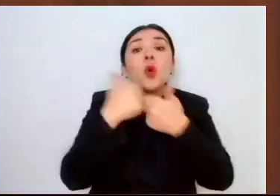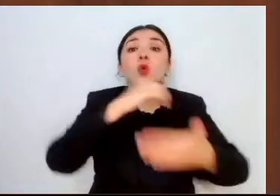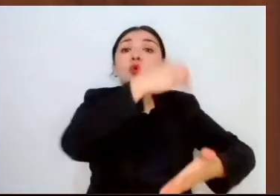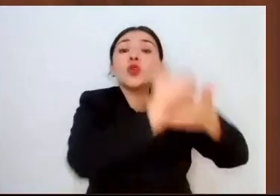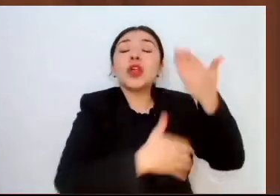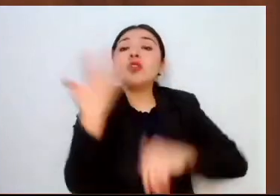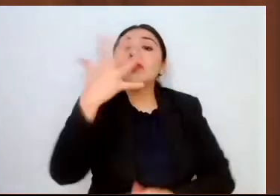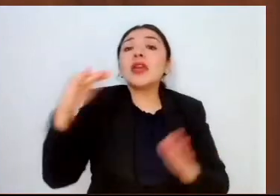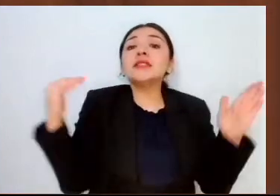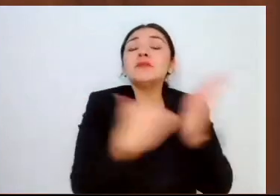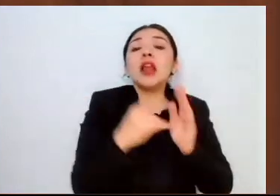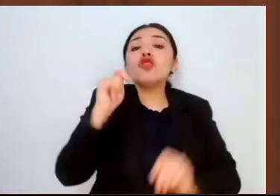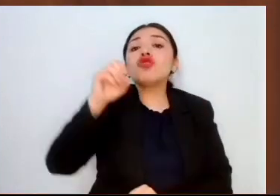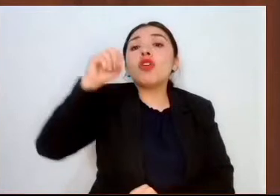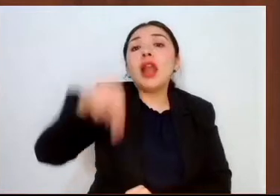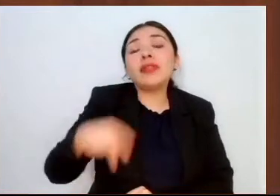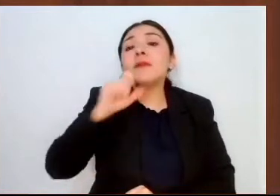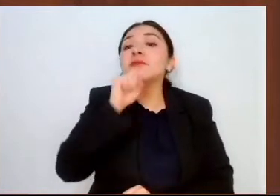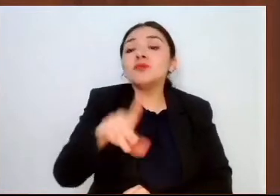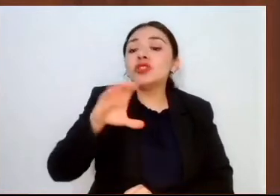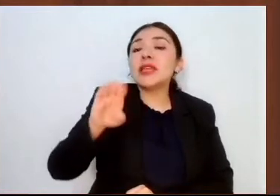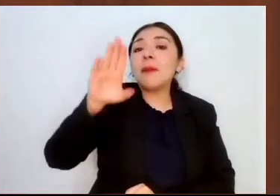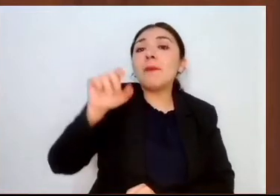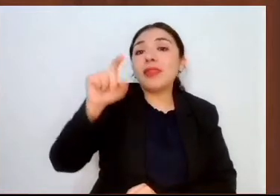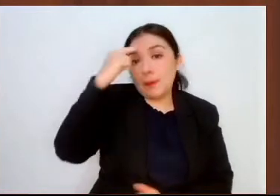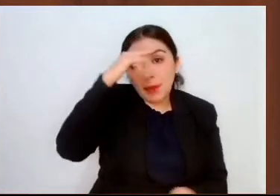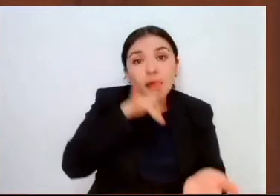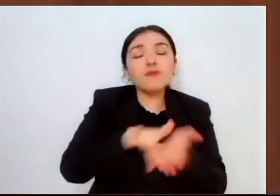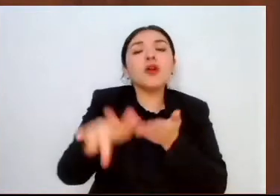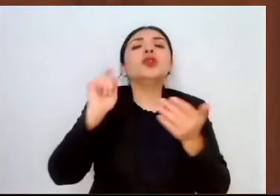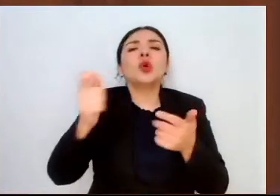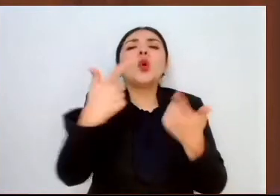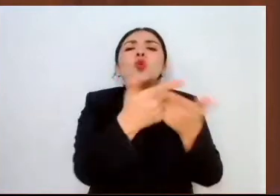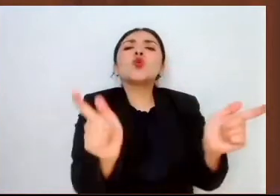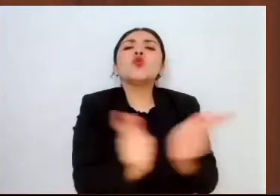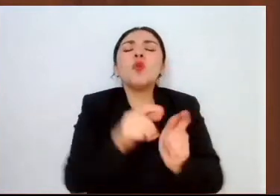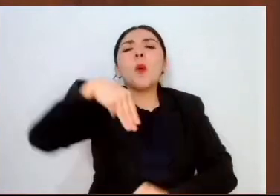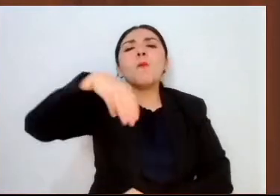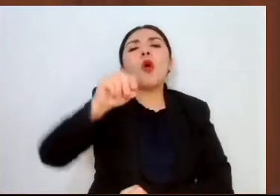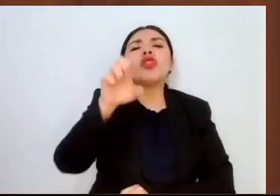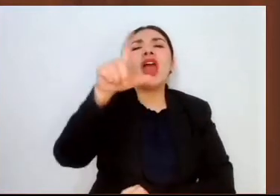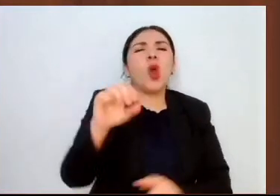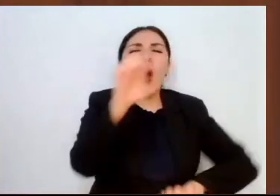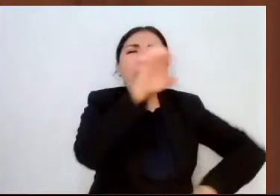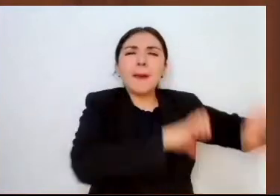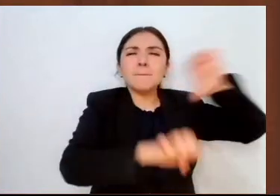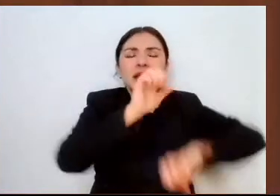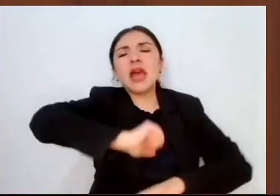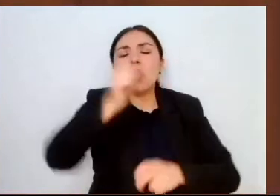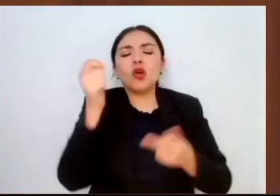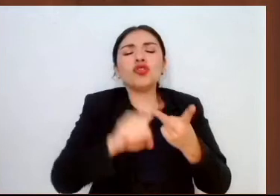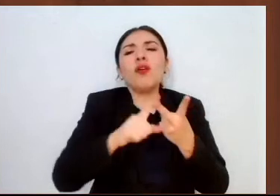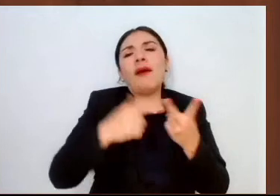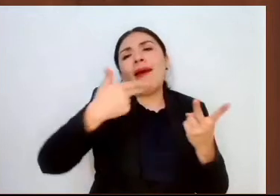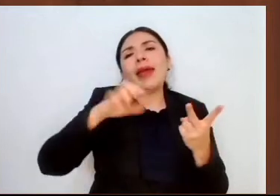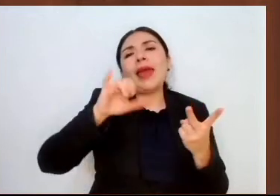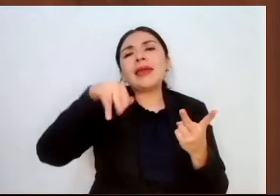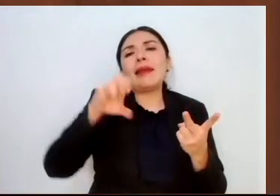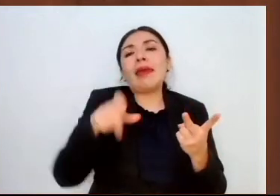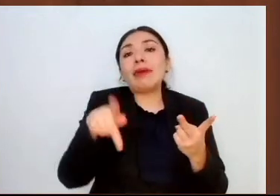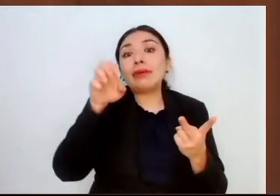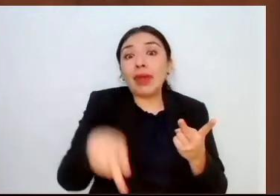toneladas de cebada a favor del grupo Modelo y Heineken. Estas operaciones generaron una derrama